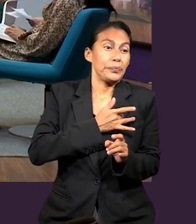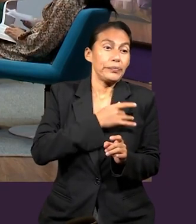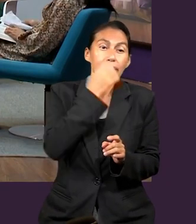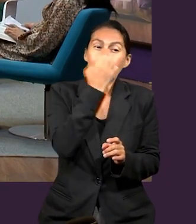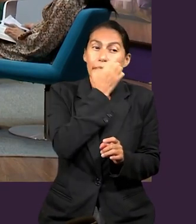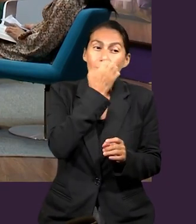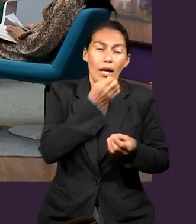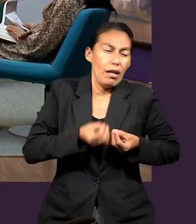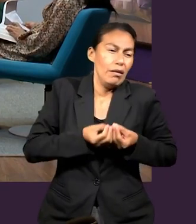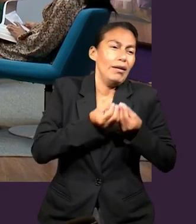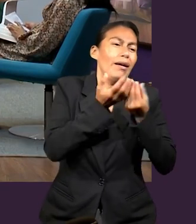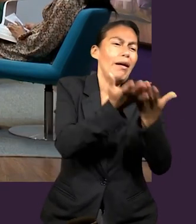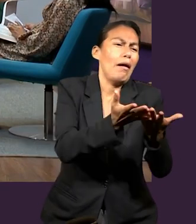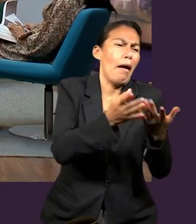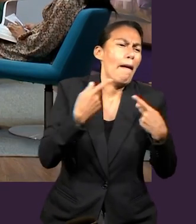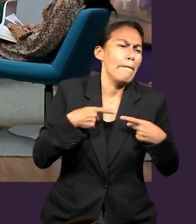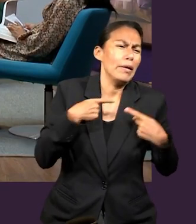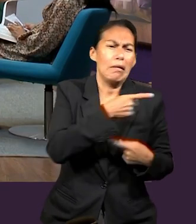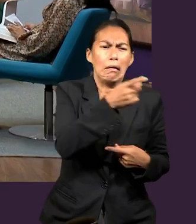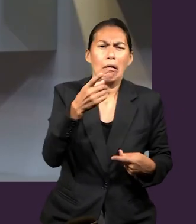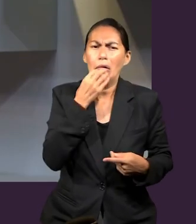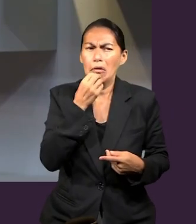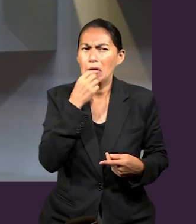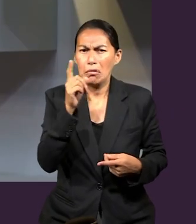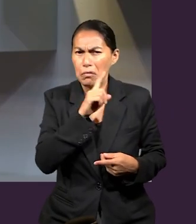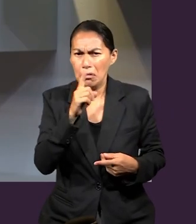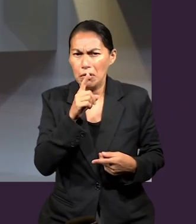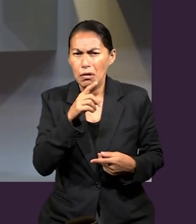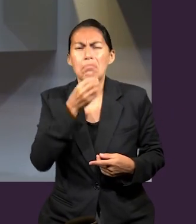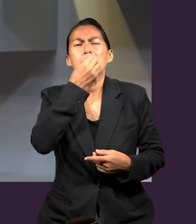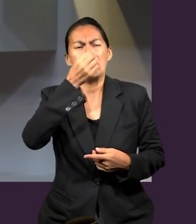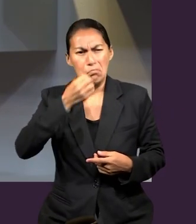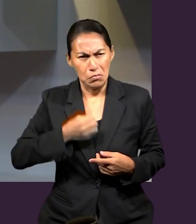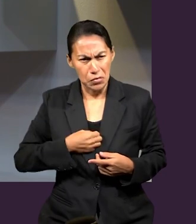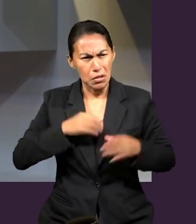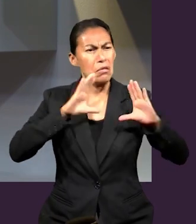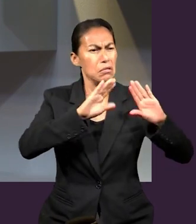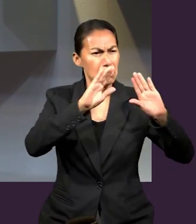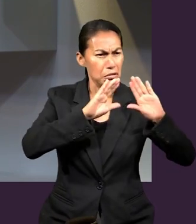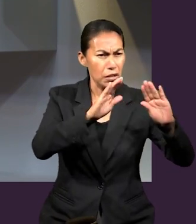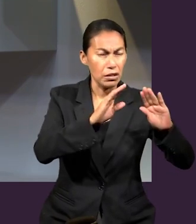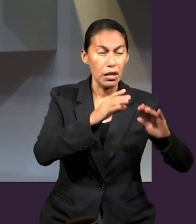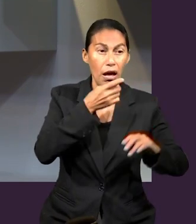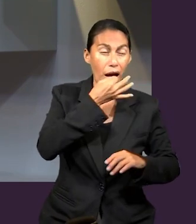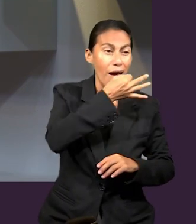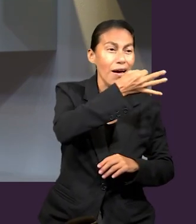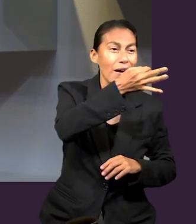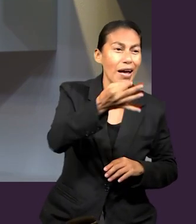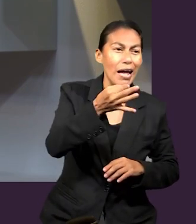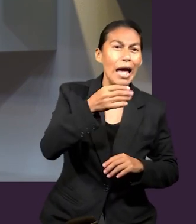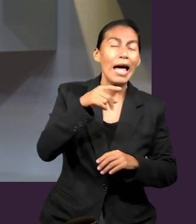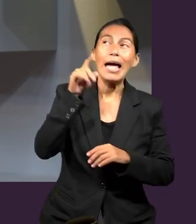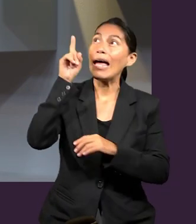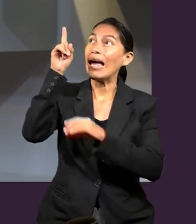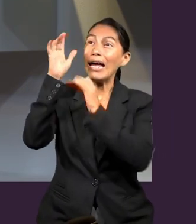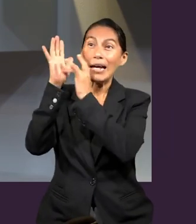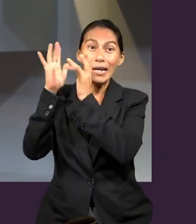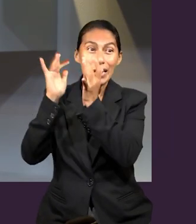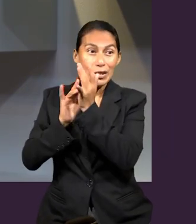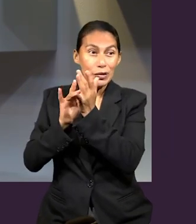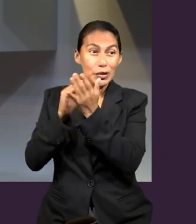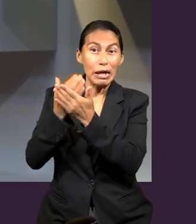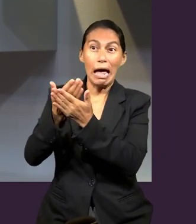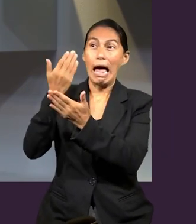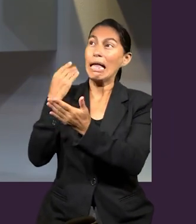compartir el evangelio a los gentiles y decirle, ¿saben qué? Hay un Jesús que murió, vivió,